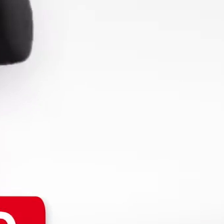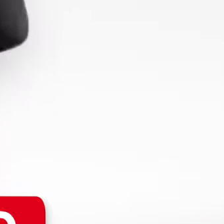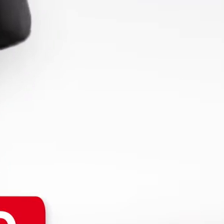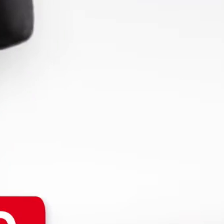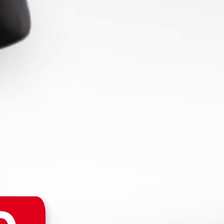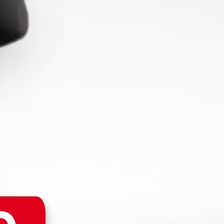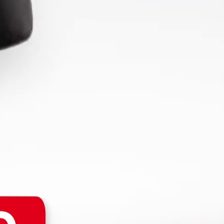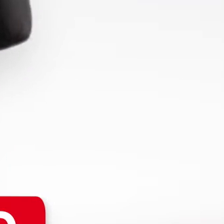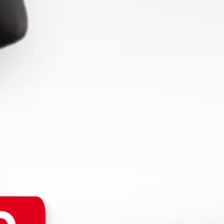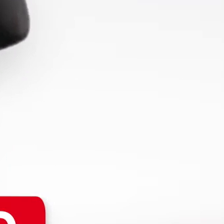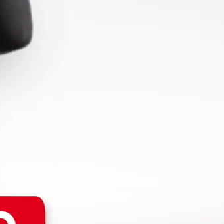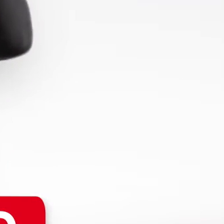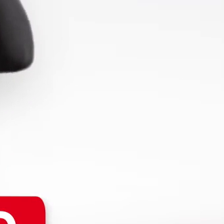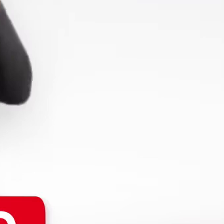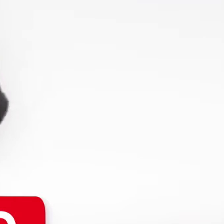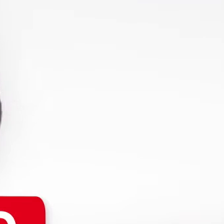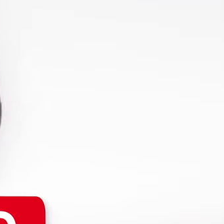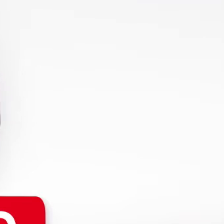Psicólogo